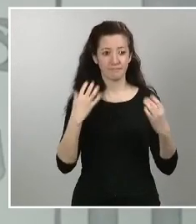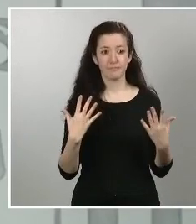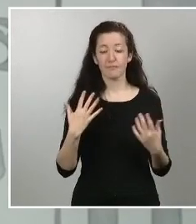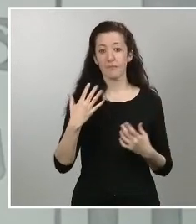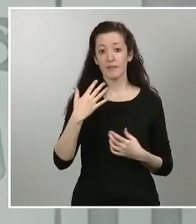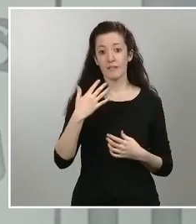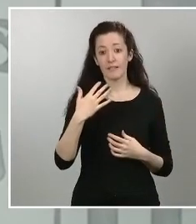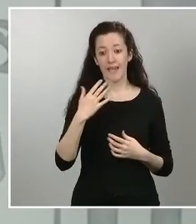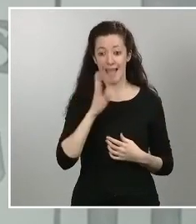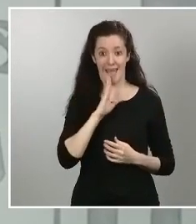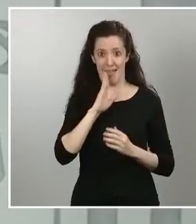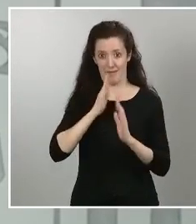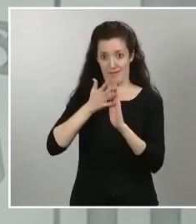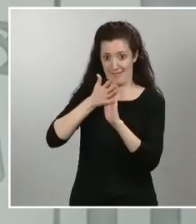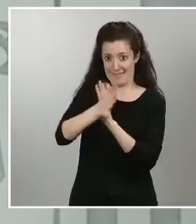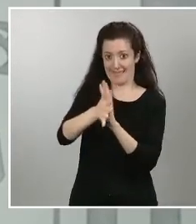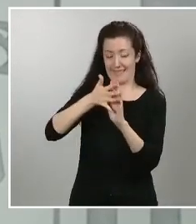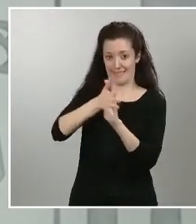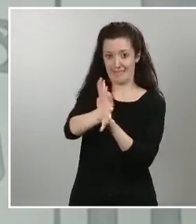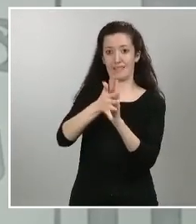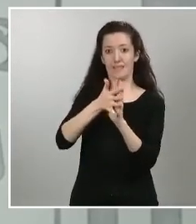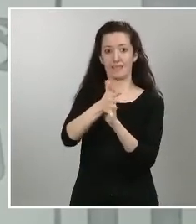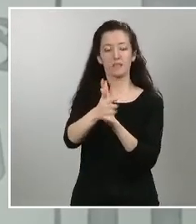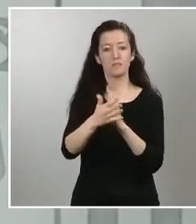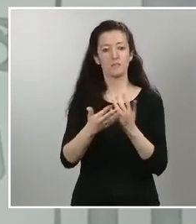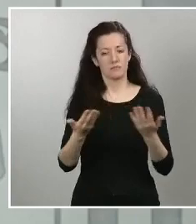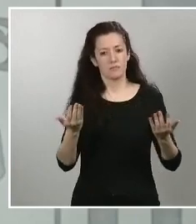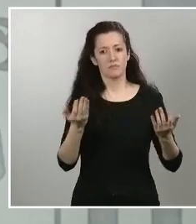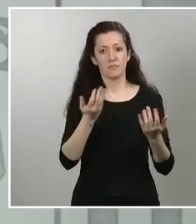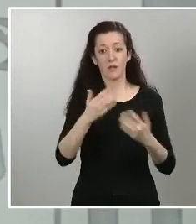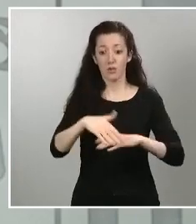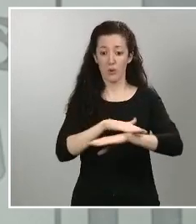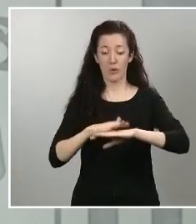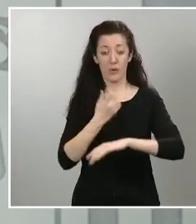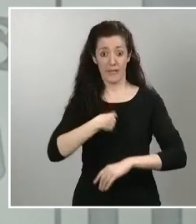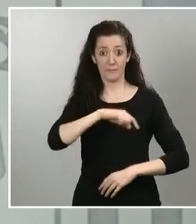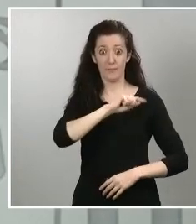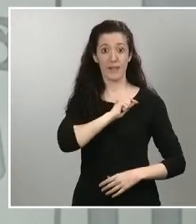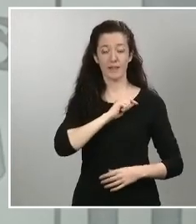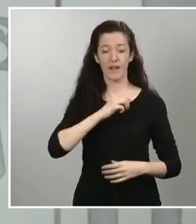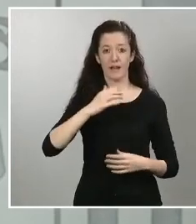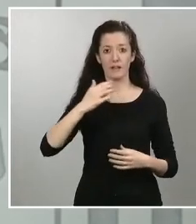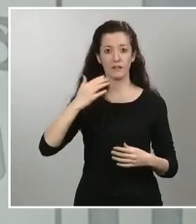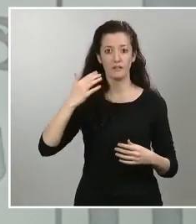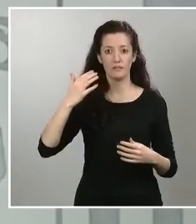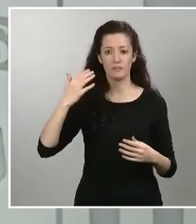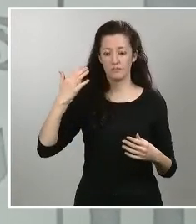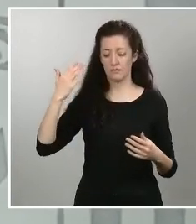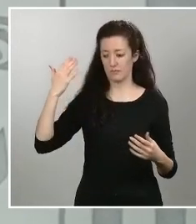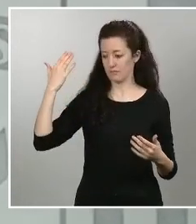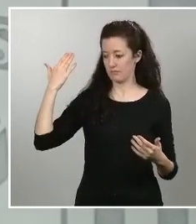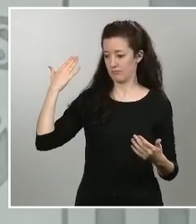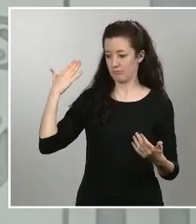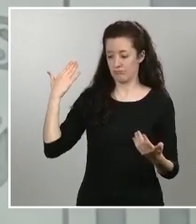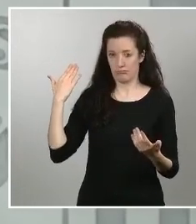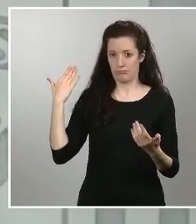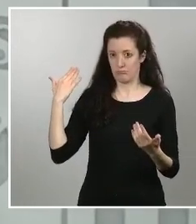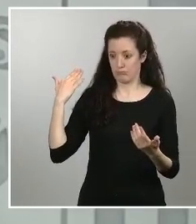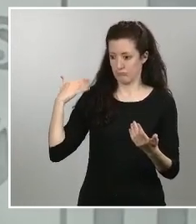siempre ha transmitido desde el primer momento que estábamos a disposición de la comunidad sanitaria del